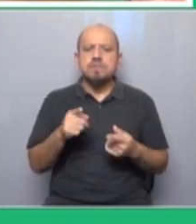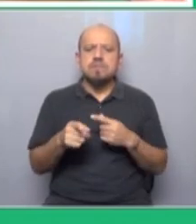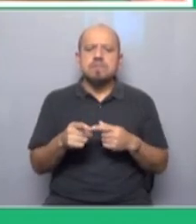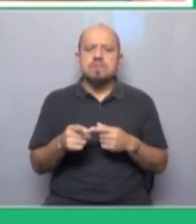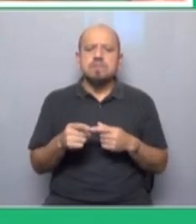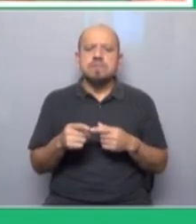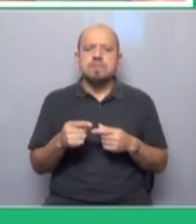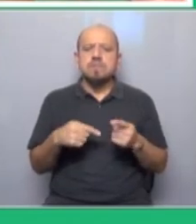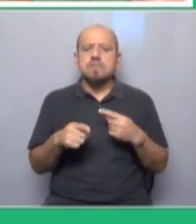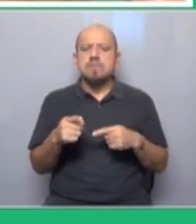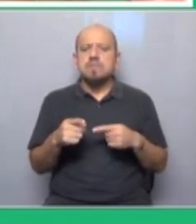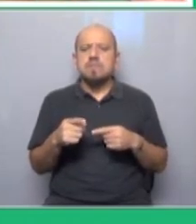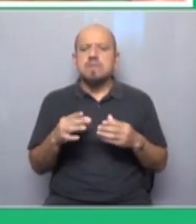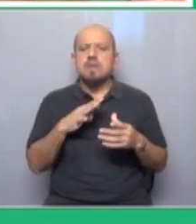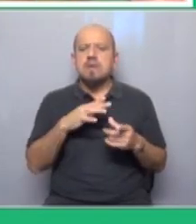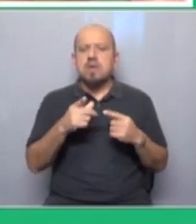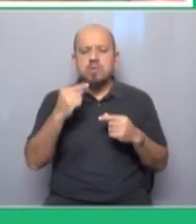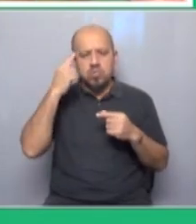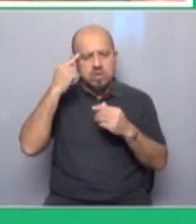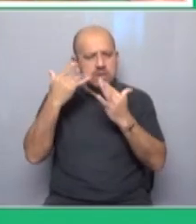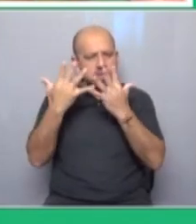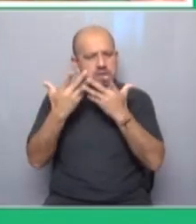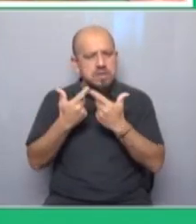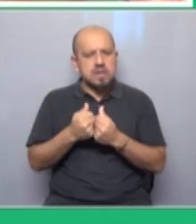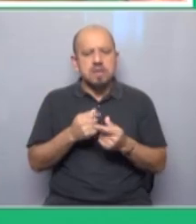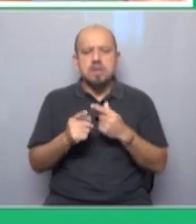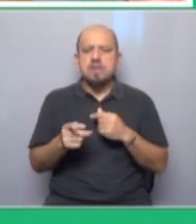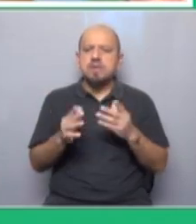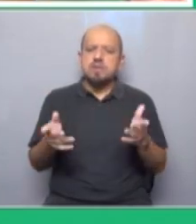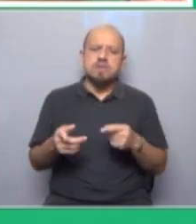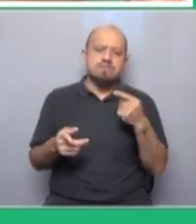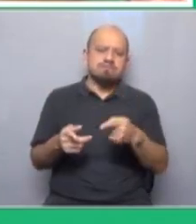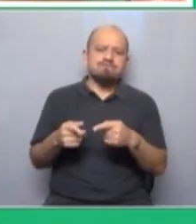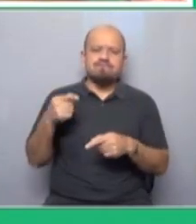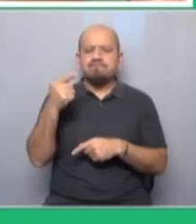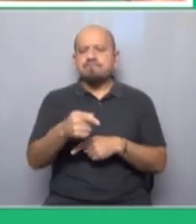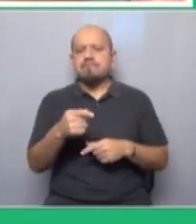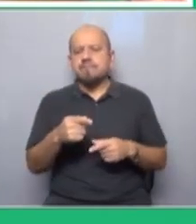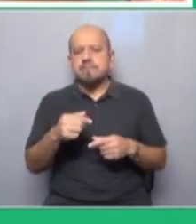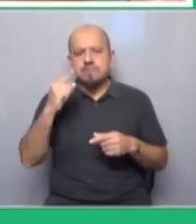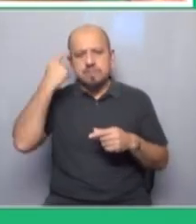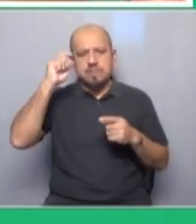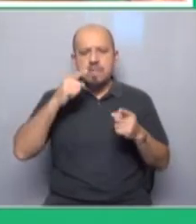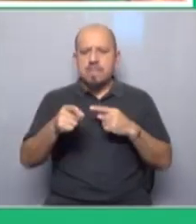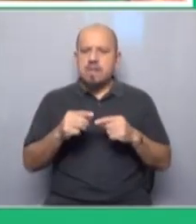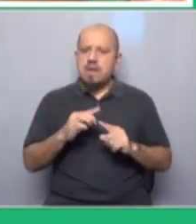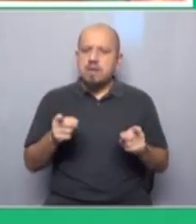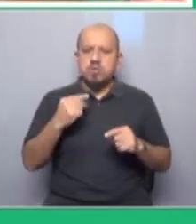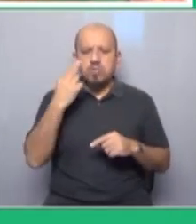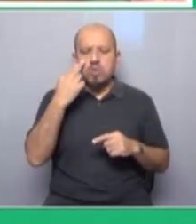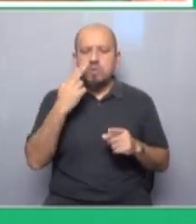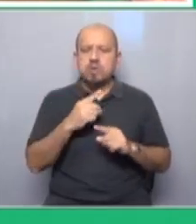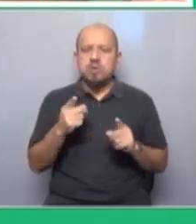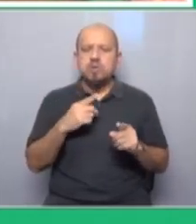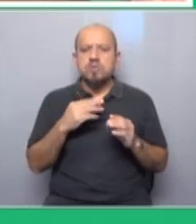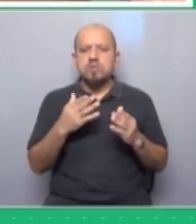embargo la impresión es que hay como una estrategia de desprestigiar no es solo de confrontar ideas que eso no sería un problema sino